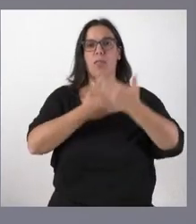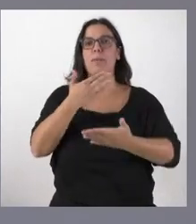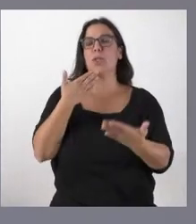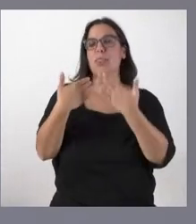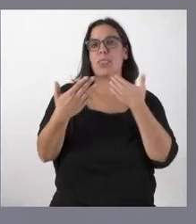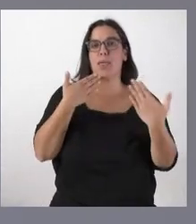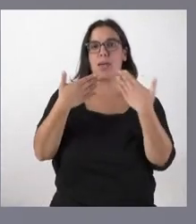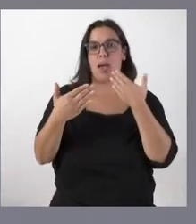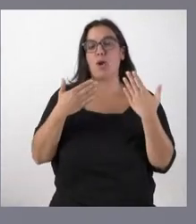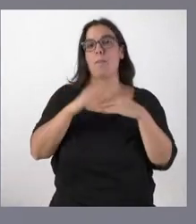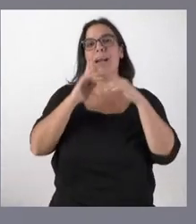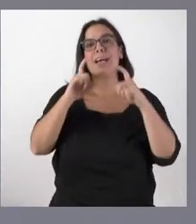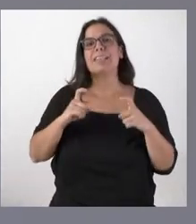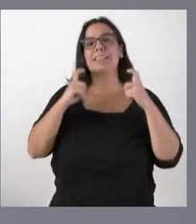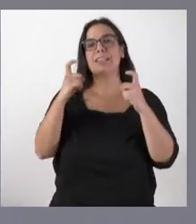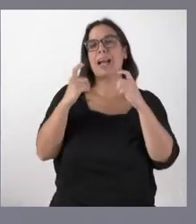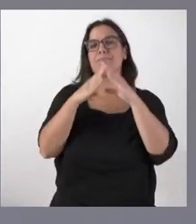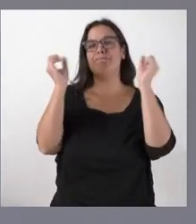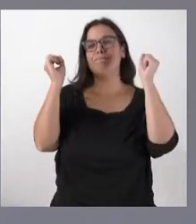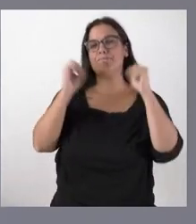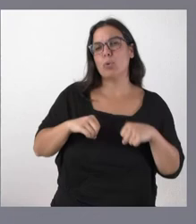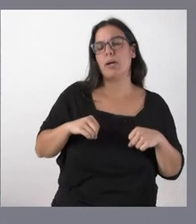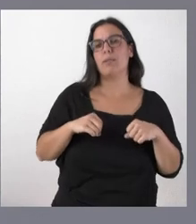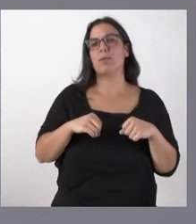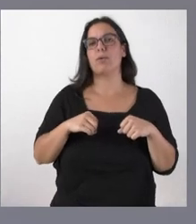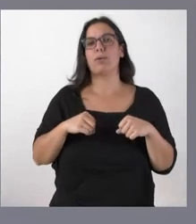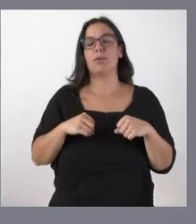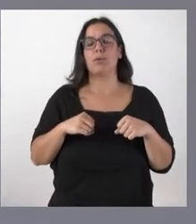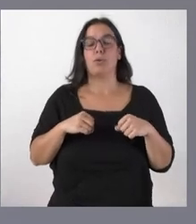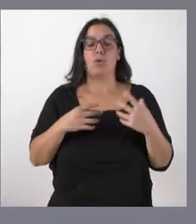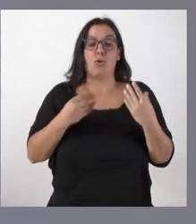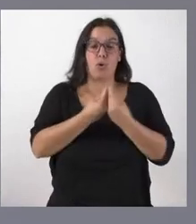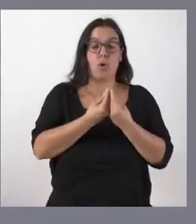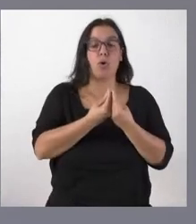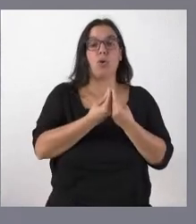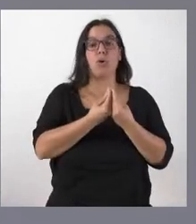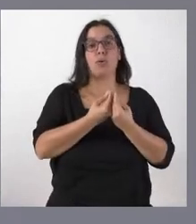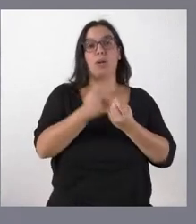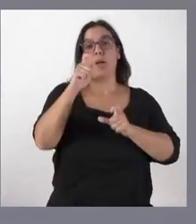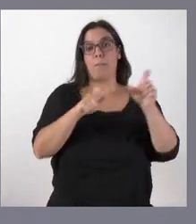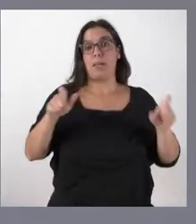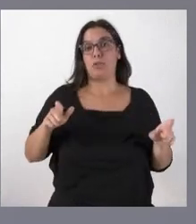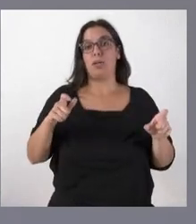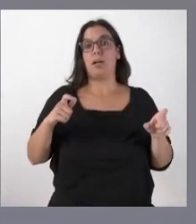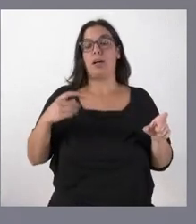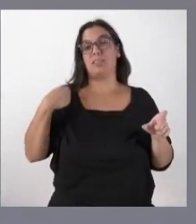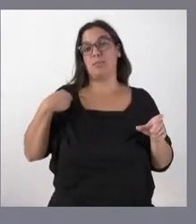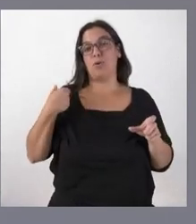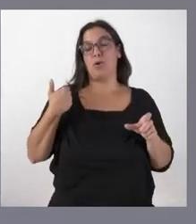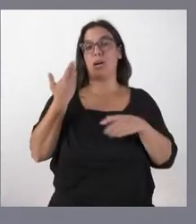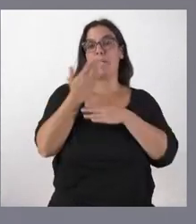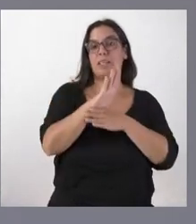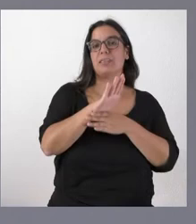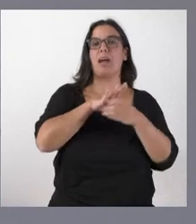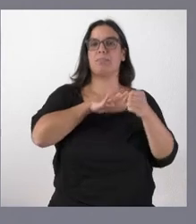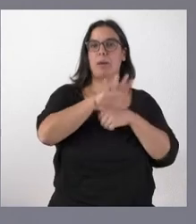y de intento de búsqueda de acuerdos y consensos no solamente con las personas que representan a la comunidad cultural sino también con el